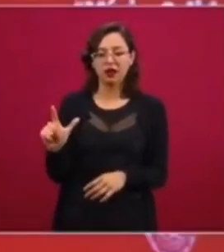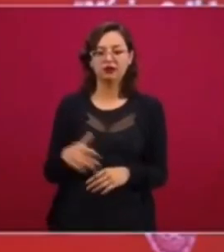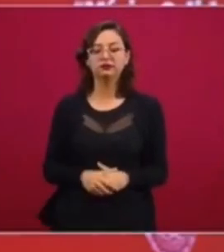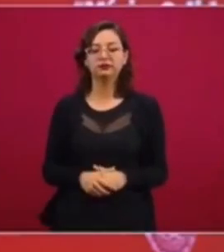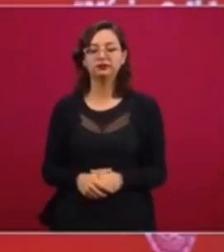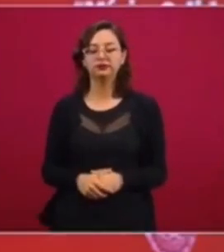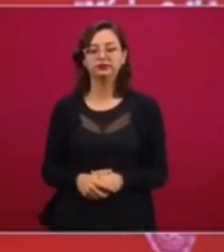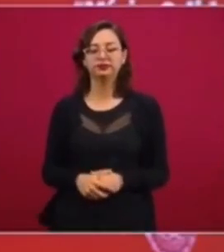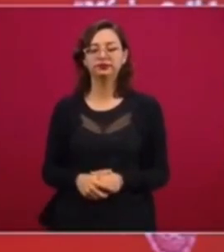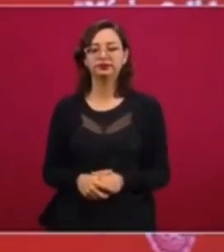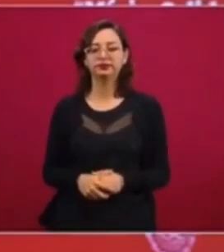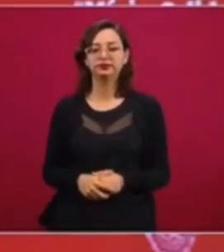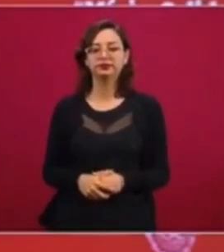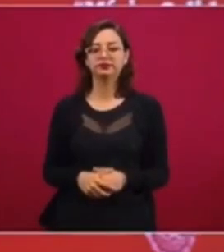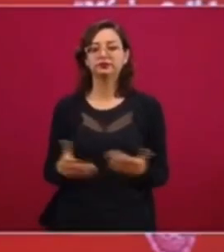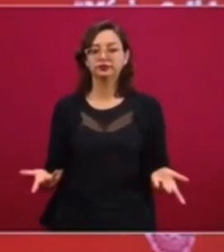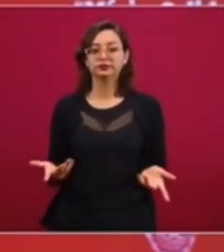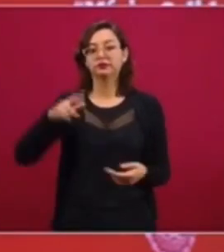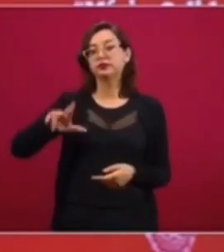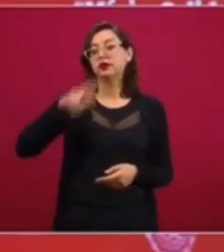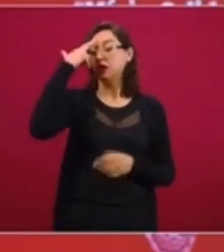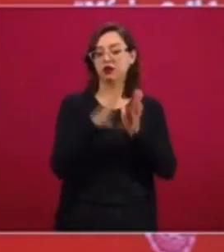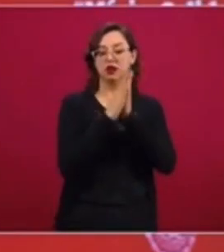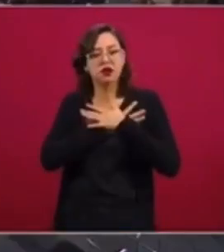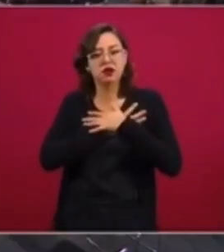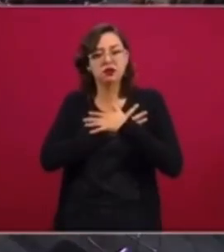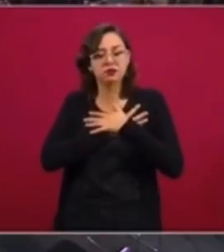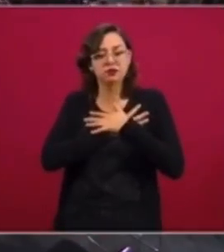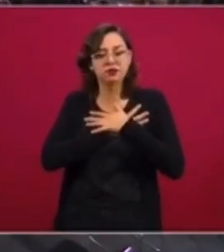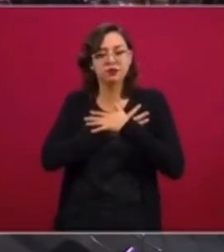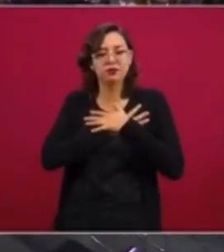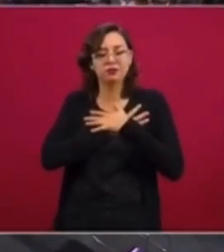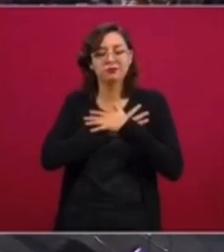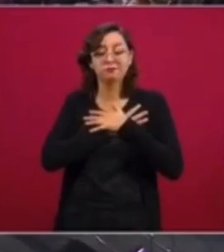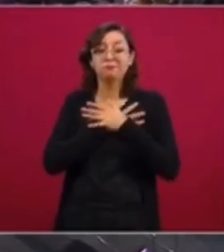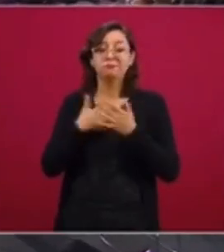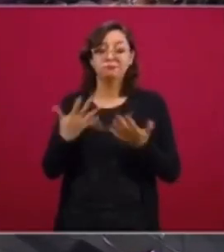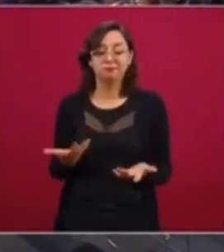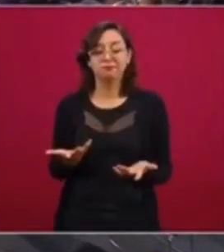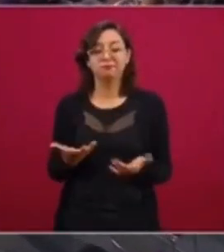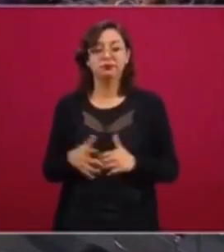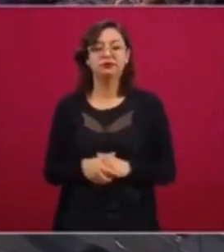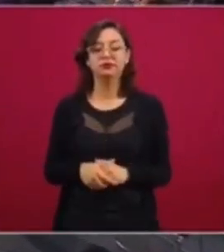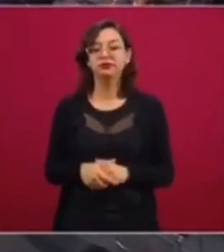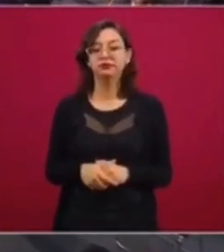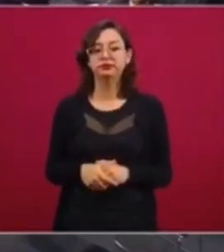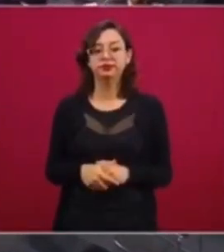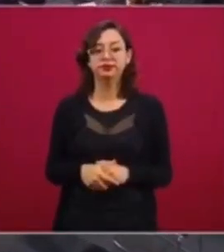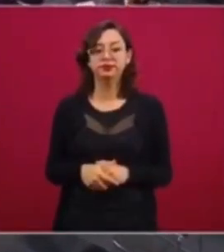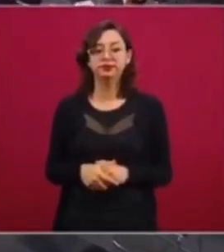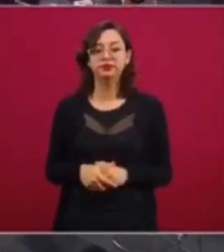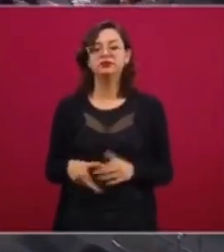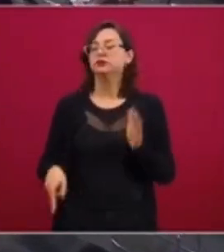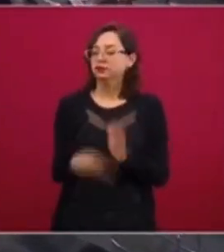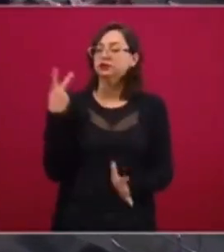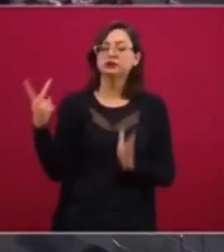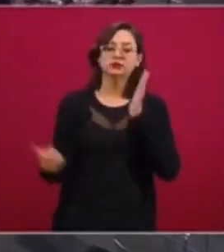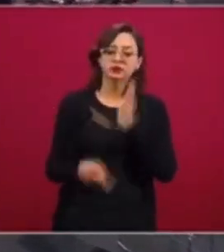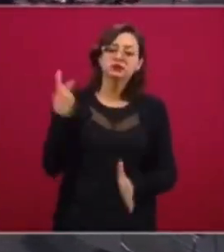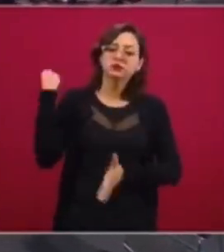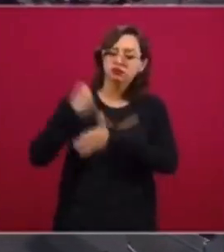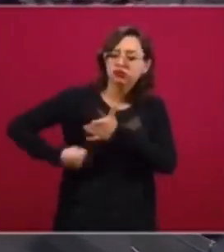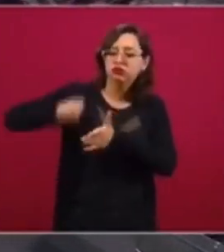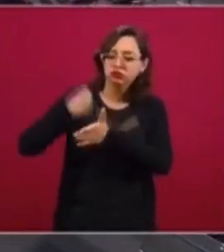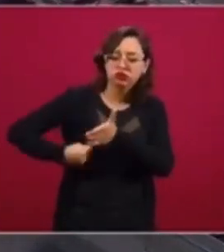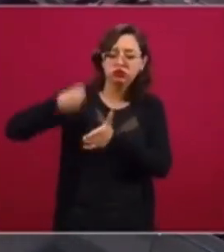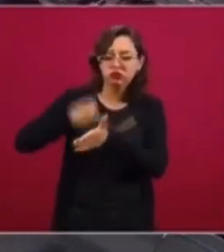Recordemos la cartilla moral de Alfonso Reyes. Entonces, es insistir mucho